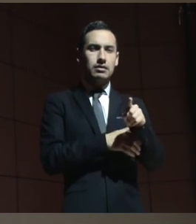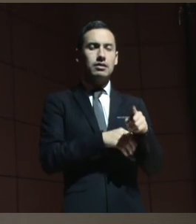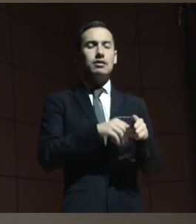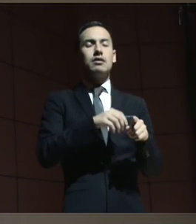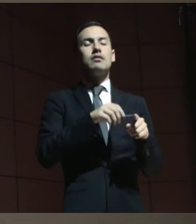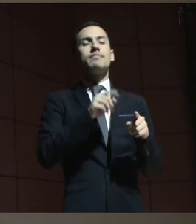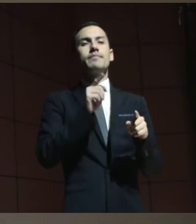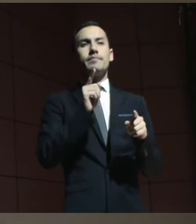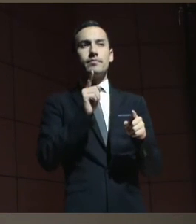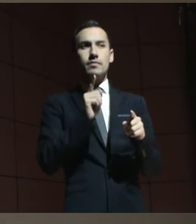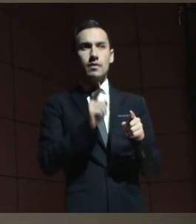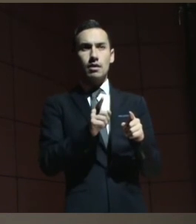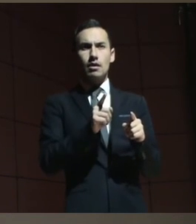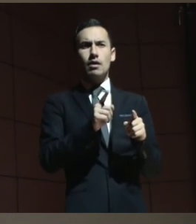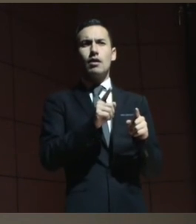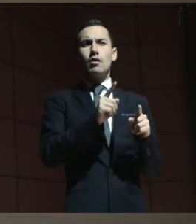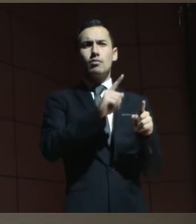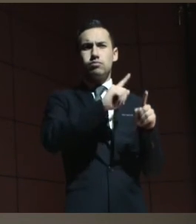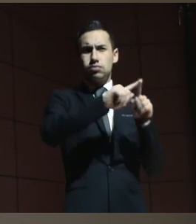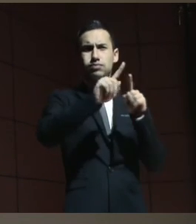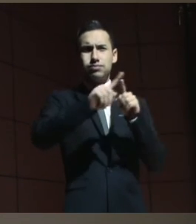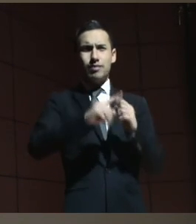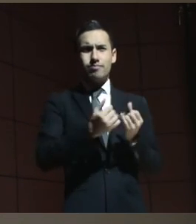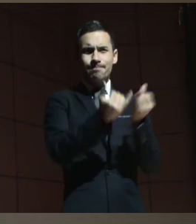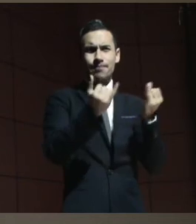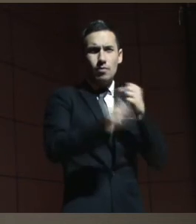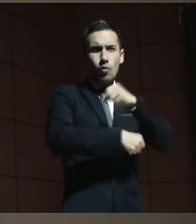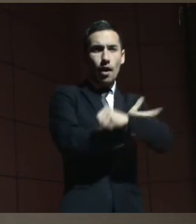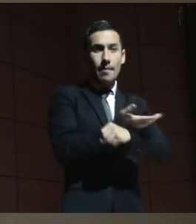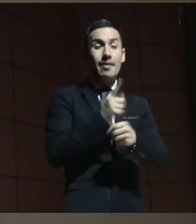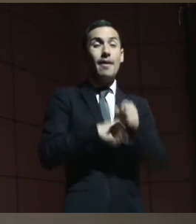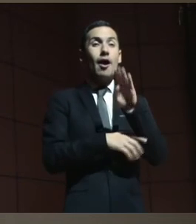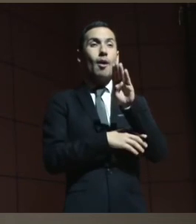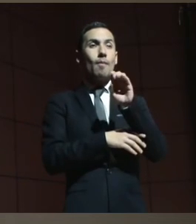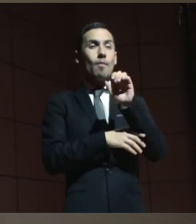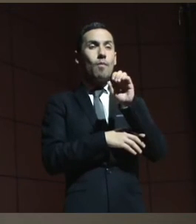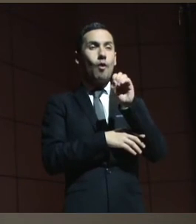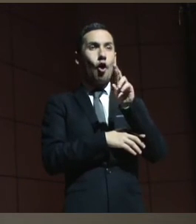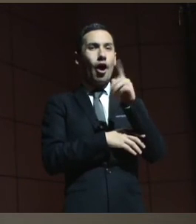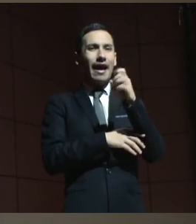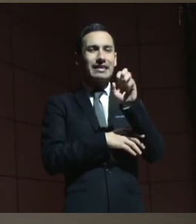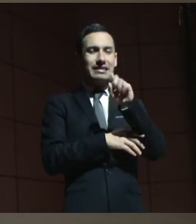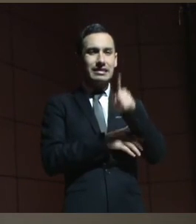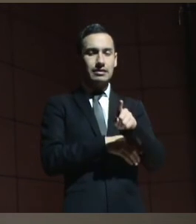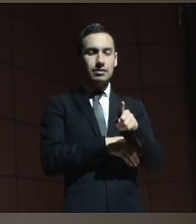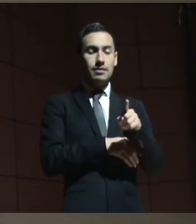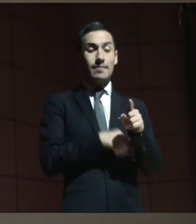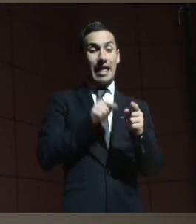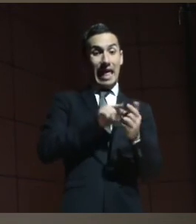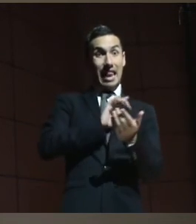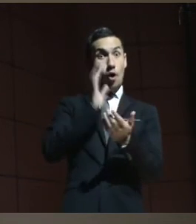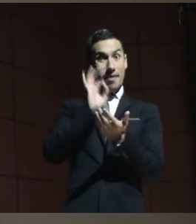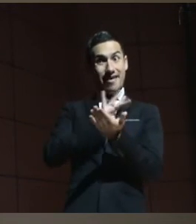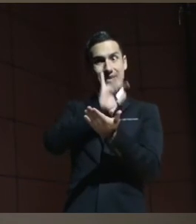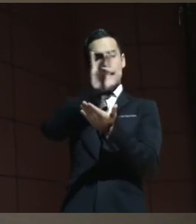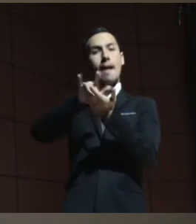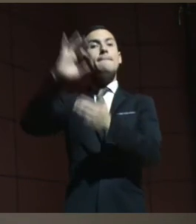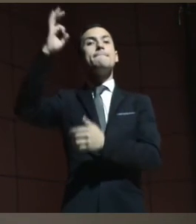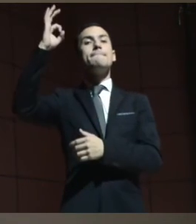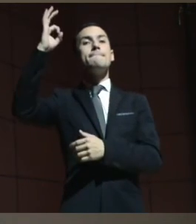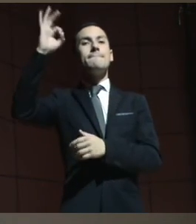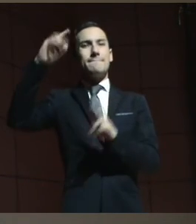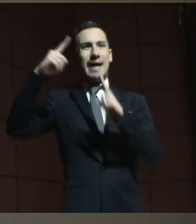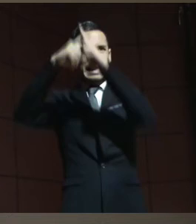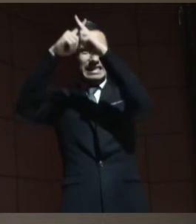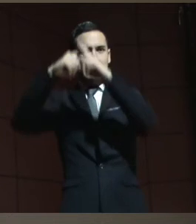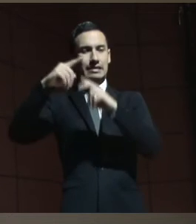Acampo de todos los martinfierristas de Borges estuvo en París y estando en París tiene una